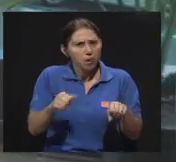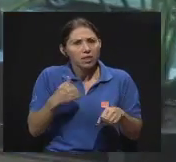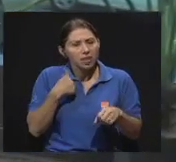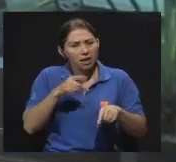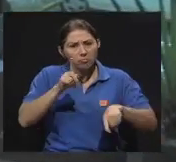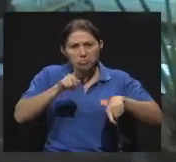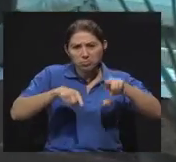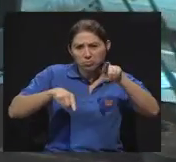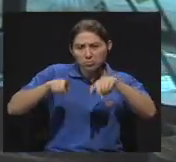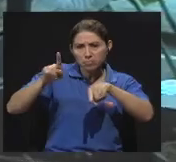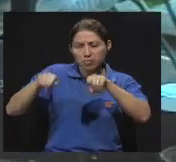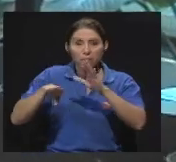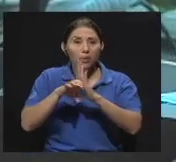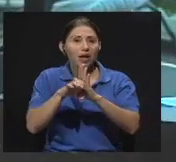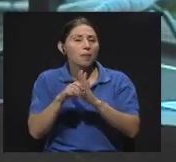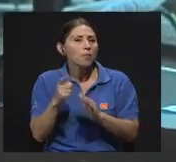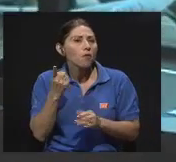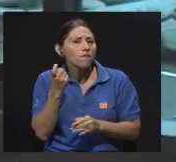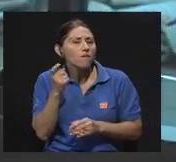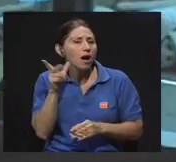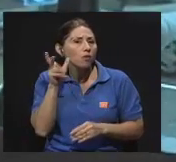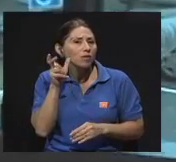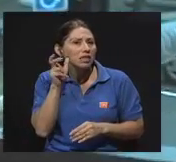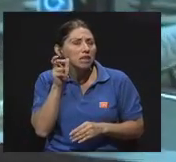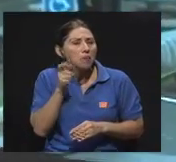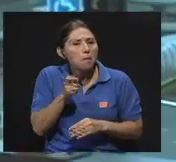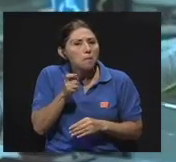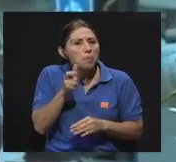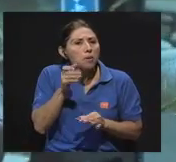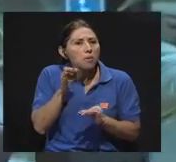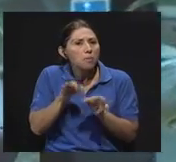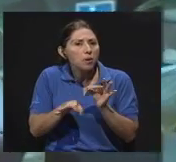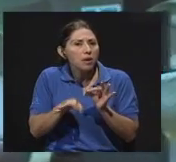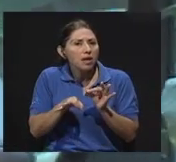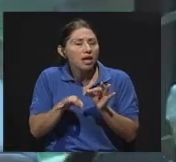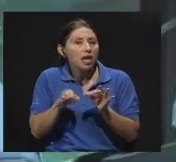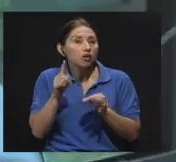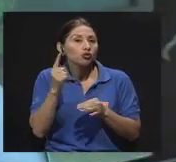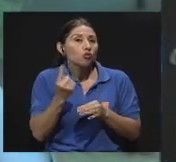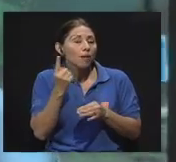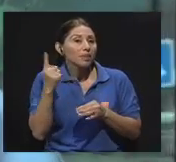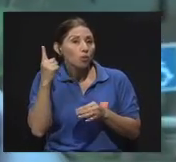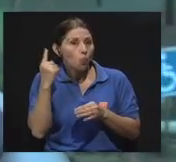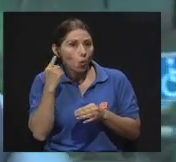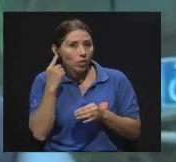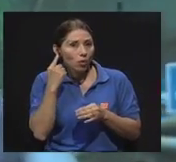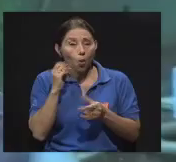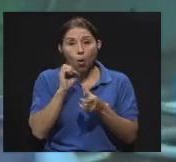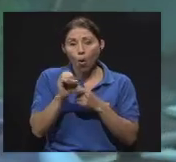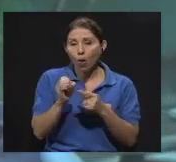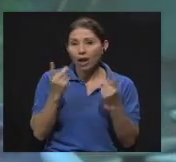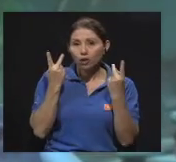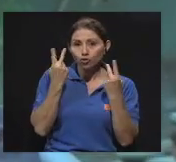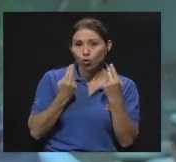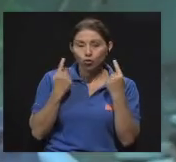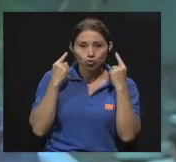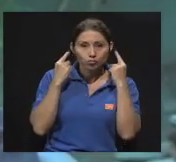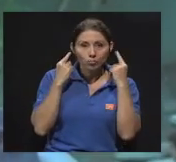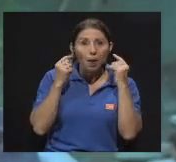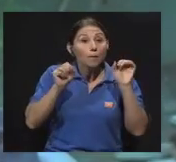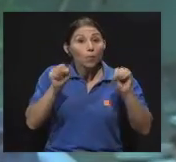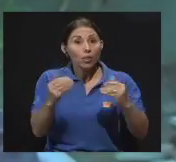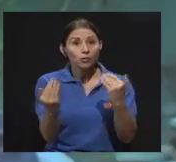tener desde una deficiencia auditiva leve y en un solo oído o bien en los dos. Podemos